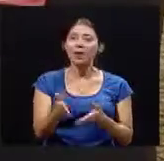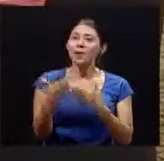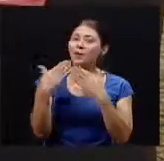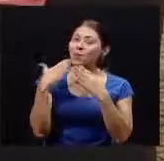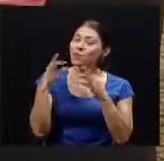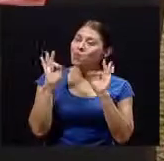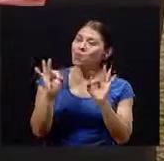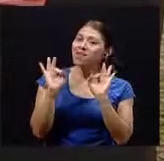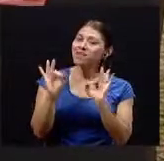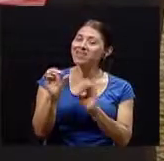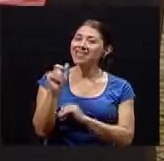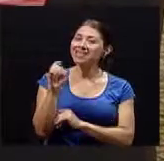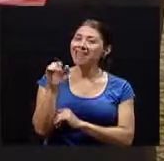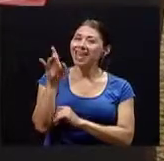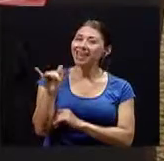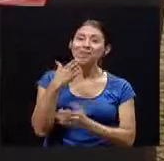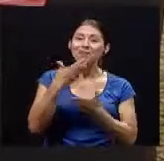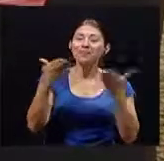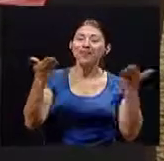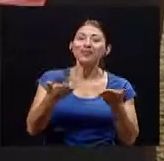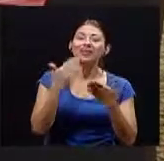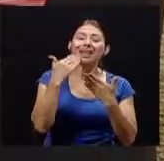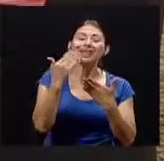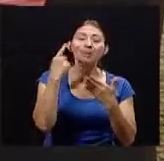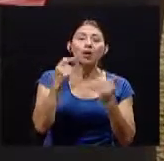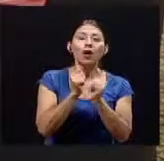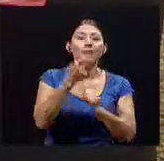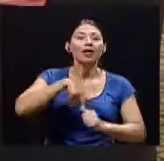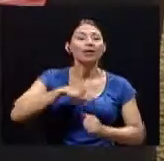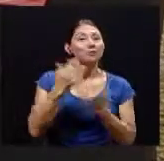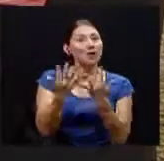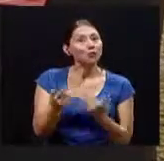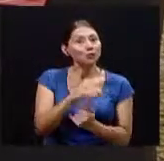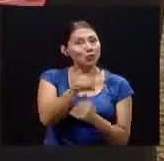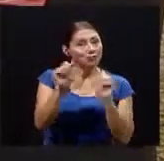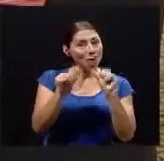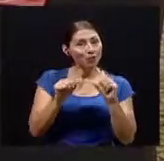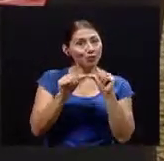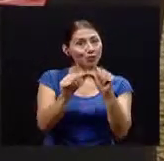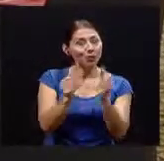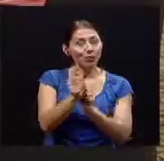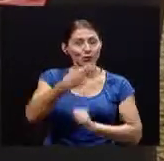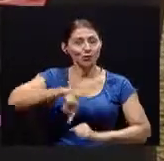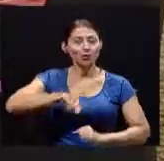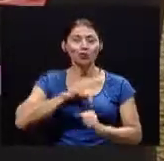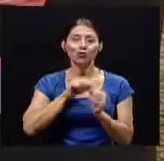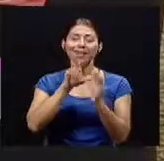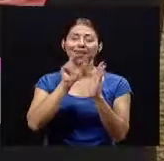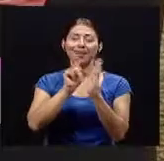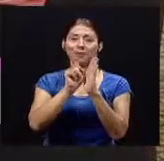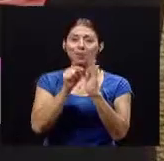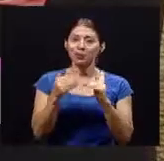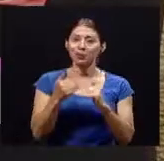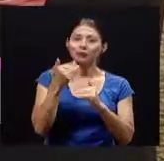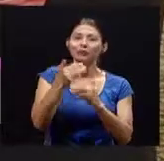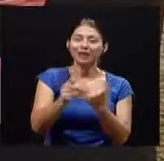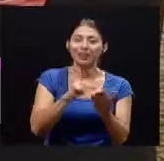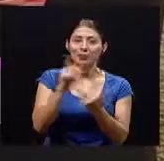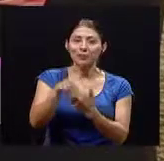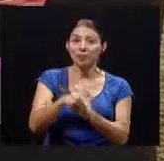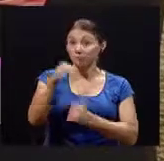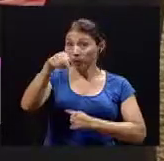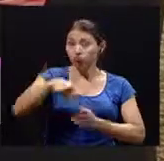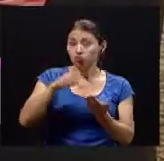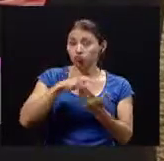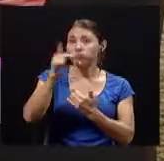Muy bien, Seidy, bienvenidos, gracias por acompañarnos esperemos que se puedan quedar con nosotros durante esta media hora de